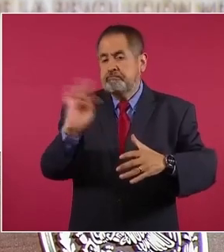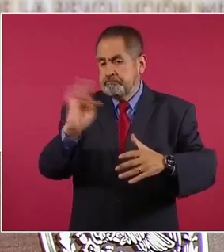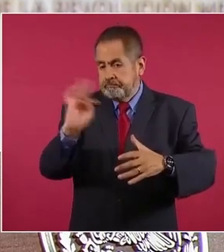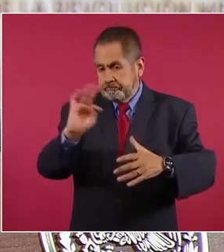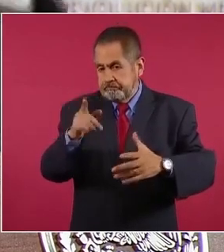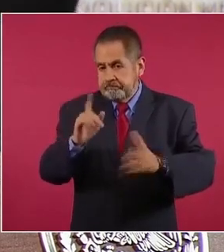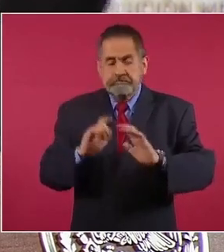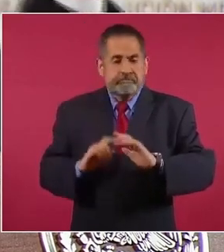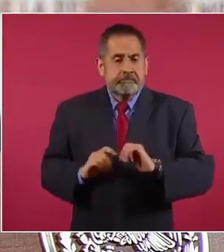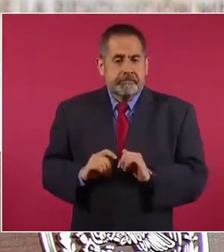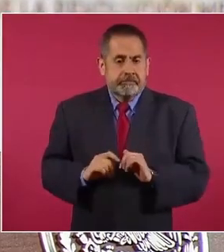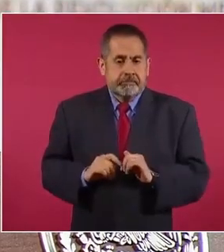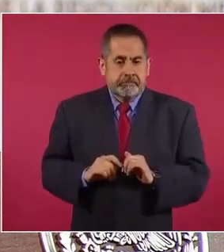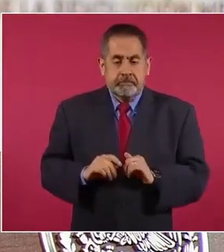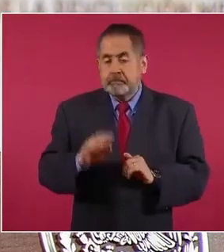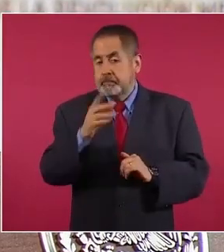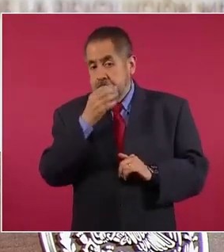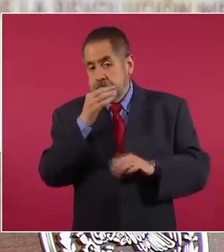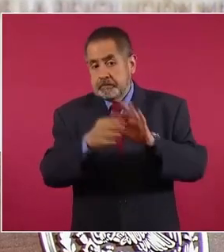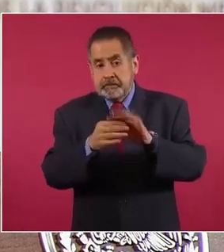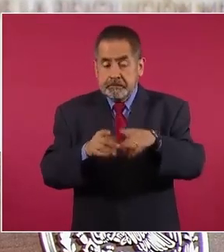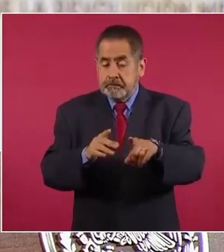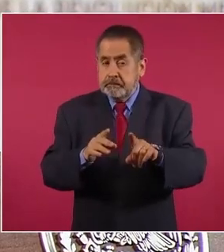para que tampoco les extrañe